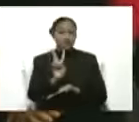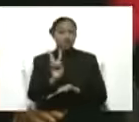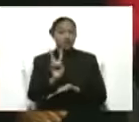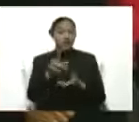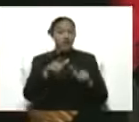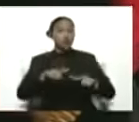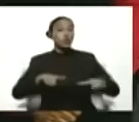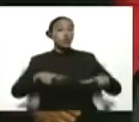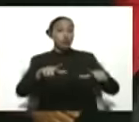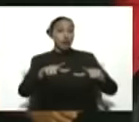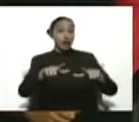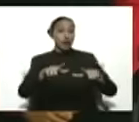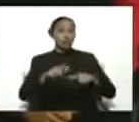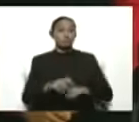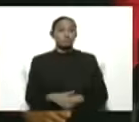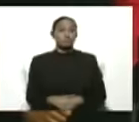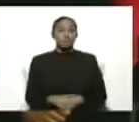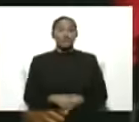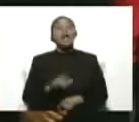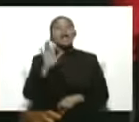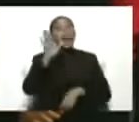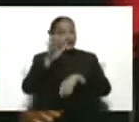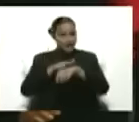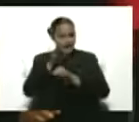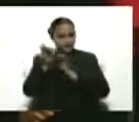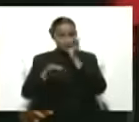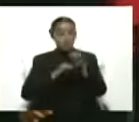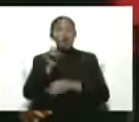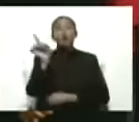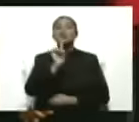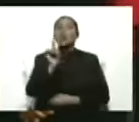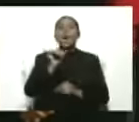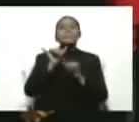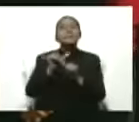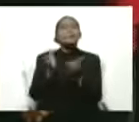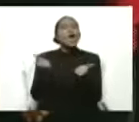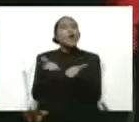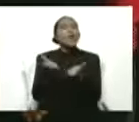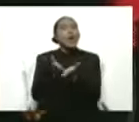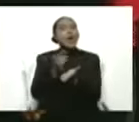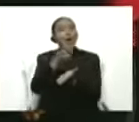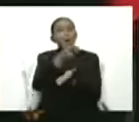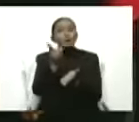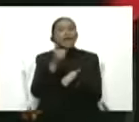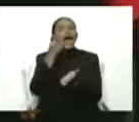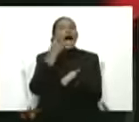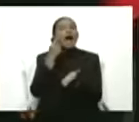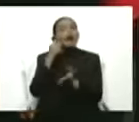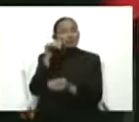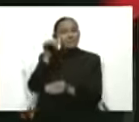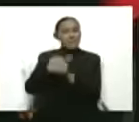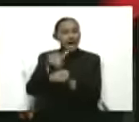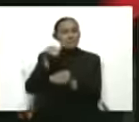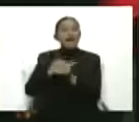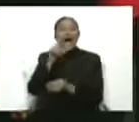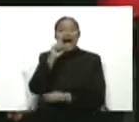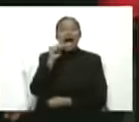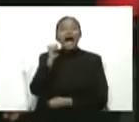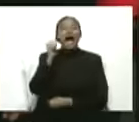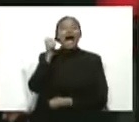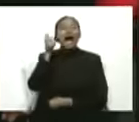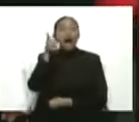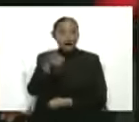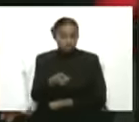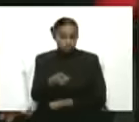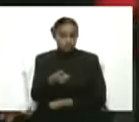no es el centro donde usted está acostumbrado a votar, posiblemente el centro donde usted está acostumbrado